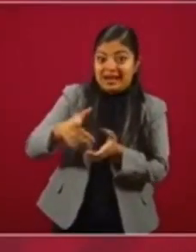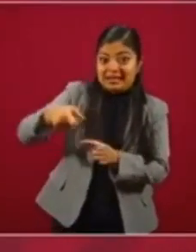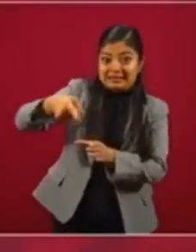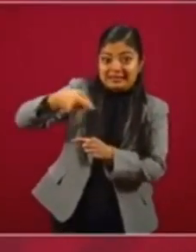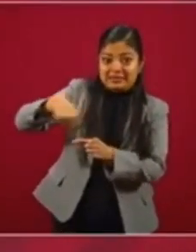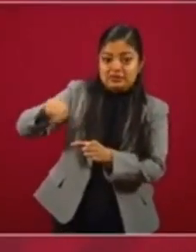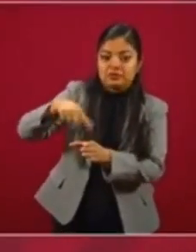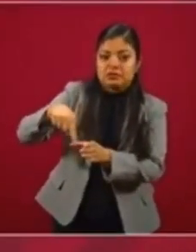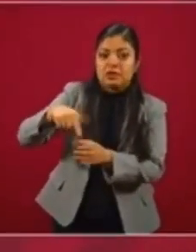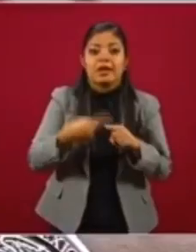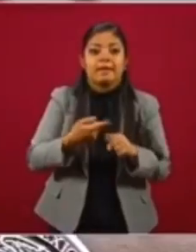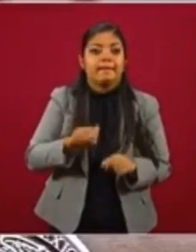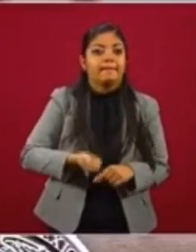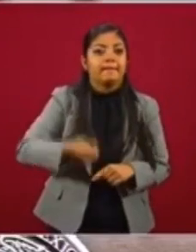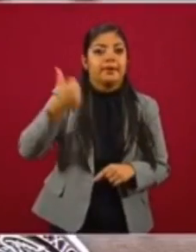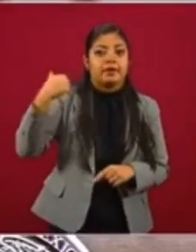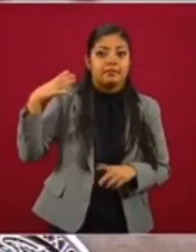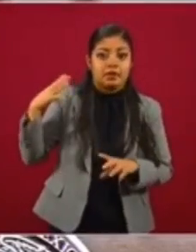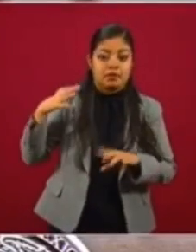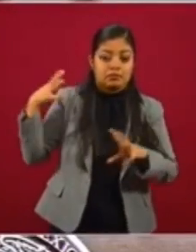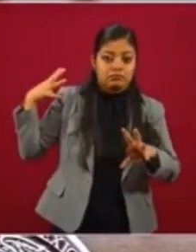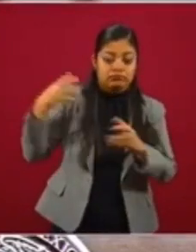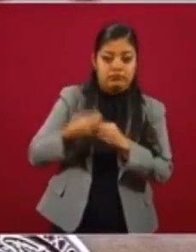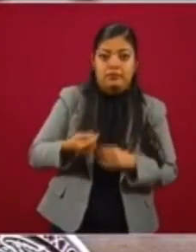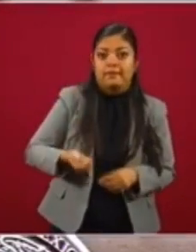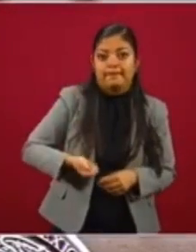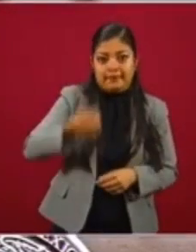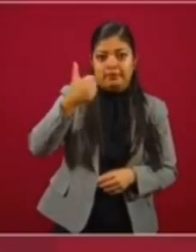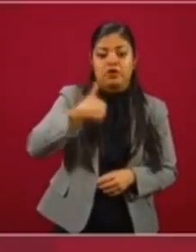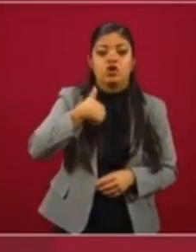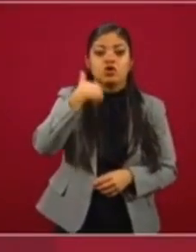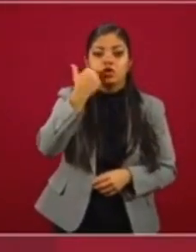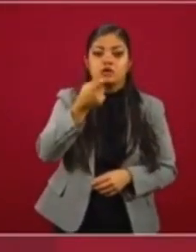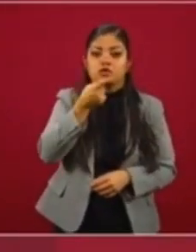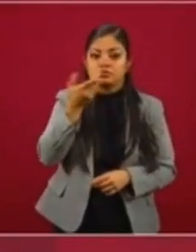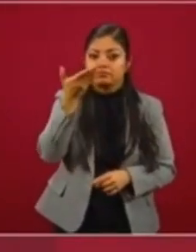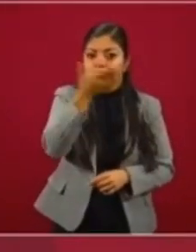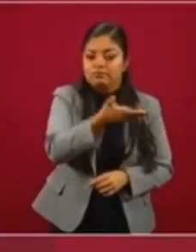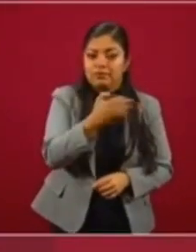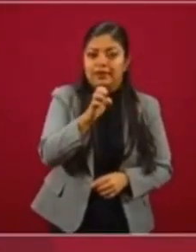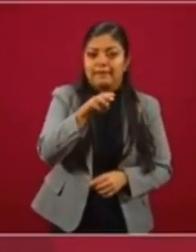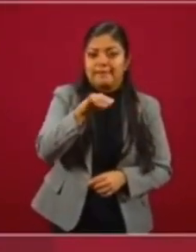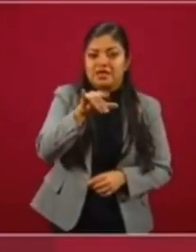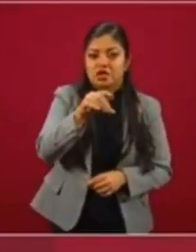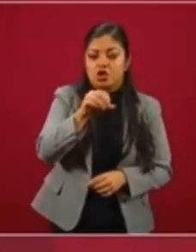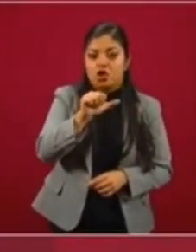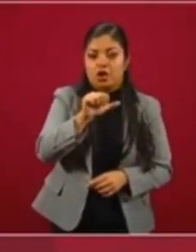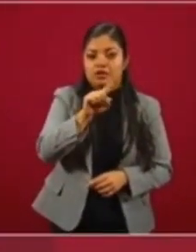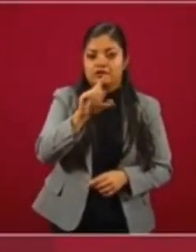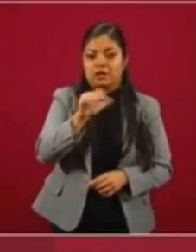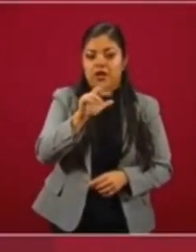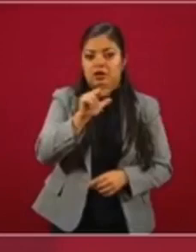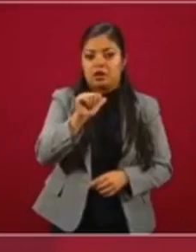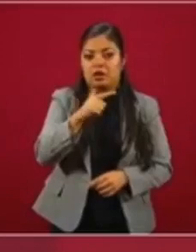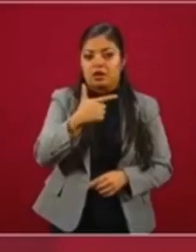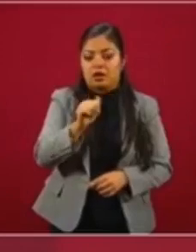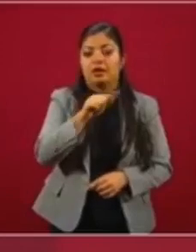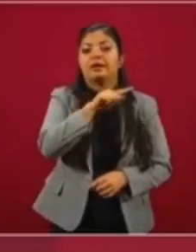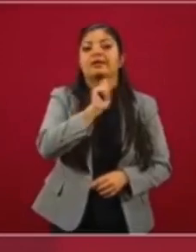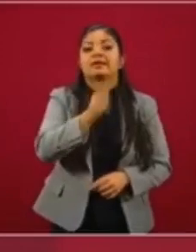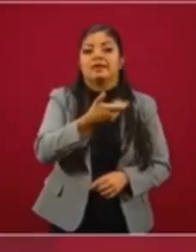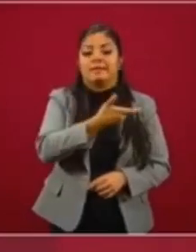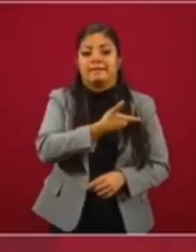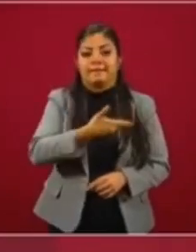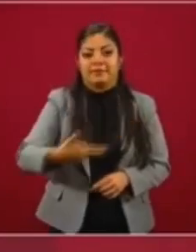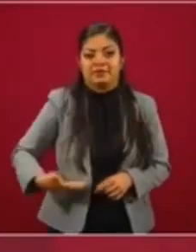este ofrecimiento. En primer lugar, quiero mencionar al señor Emilio Azcárraga, presidente de Grupo Televisa, con quien